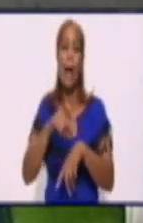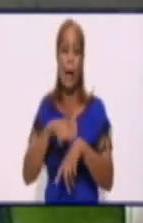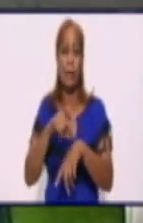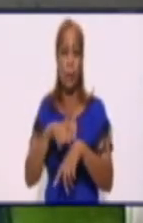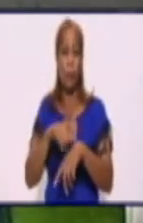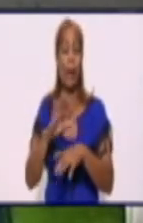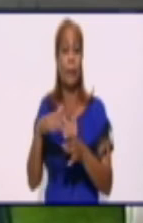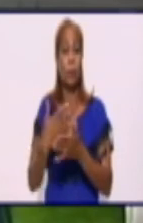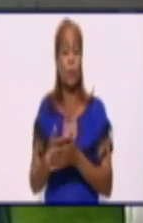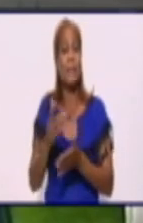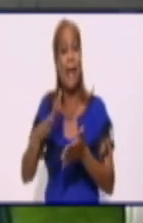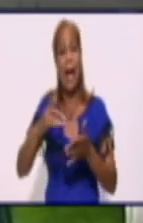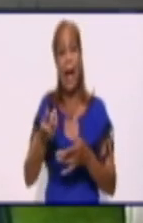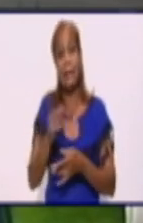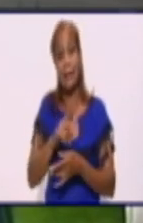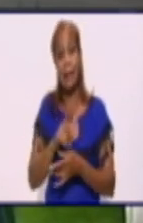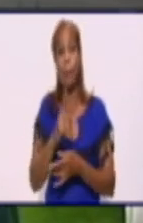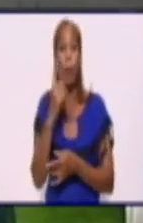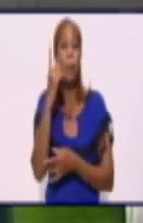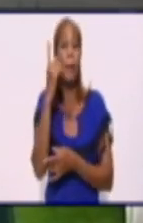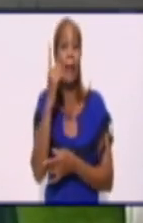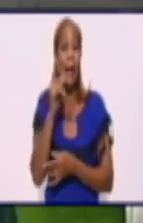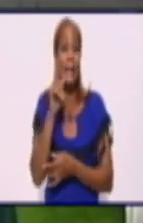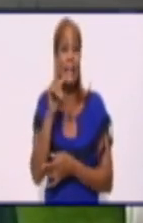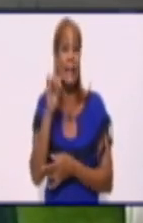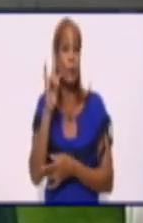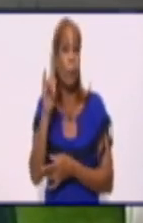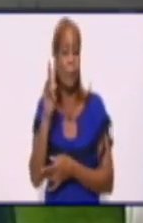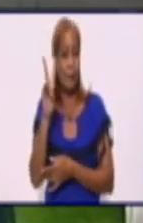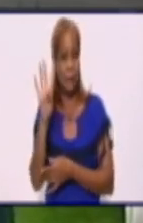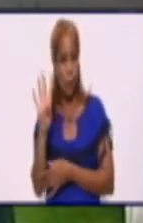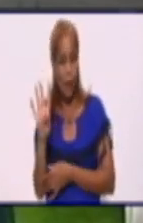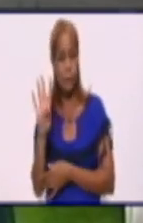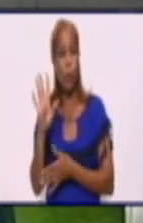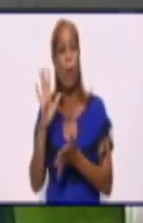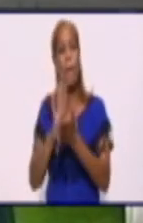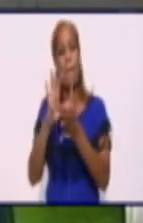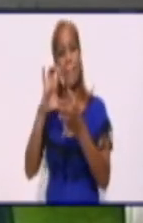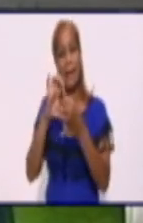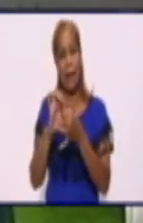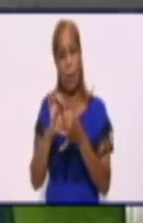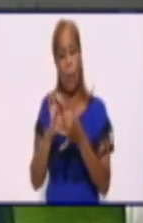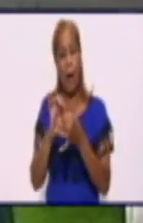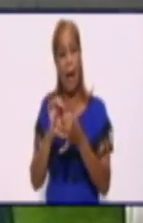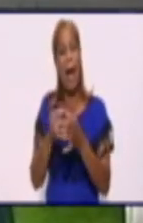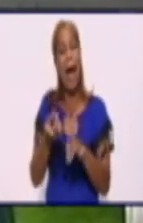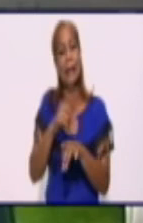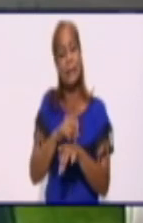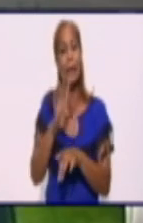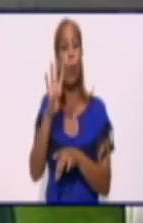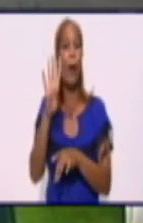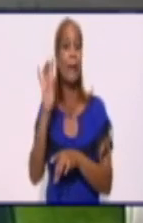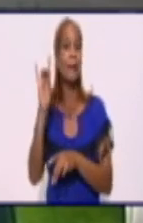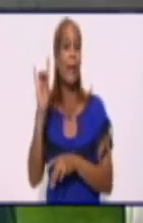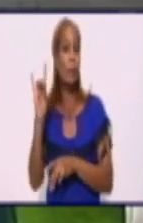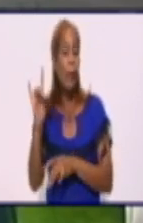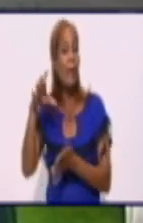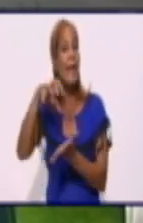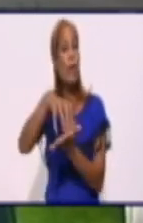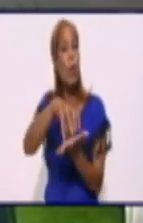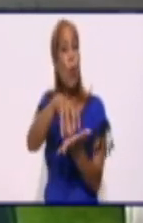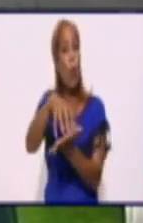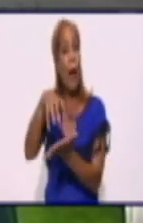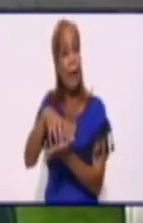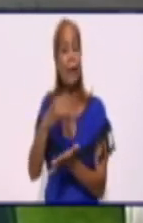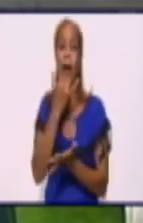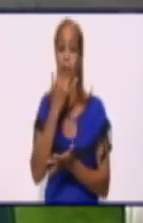124 megawatt por primera vez, pasamos de 90, que era el máximo que teníamos, y fueron 49 circuitos afectados. O que